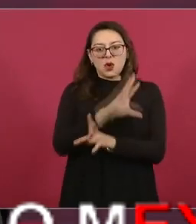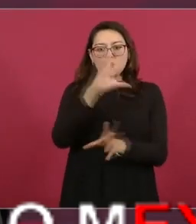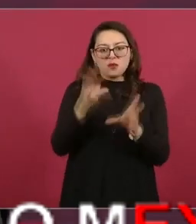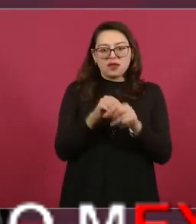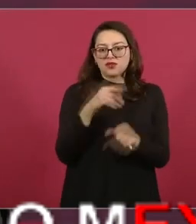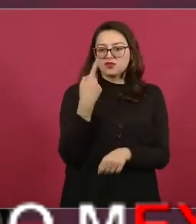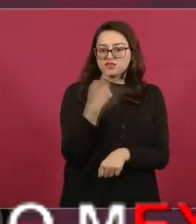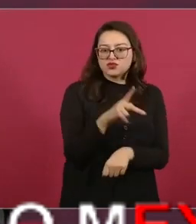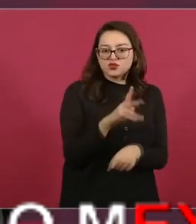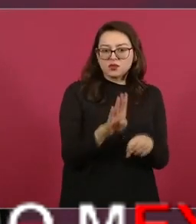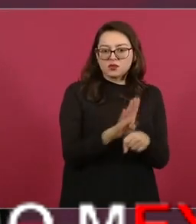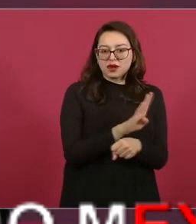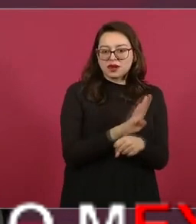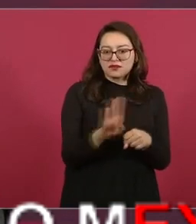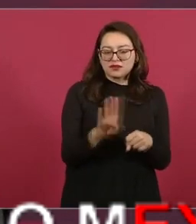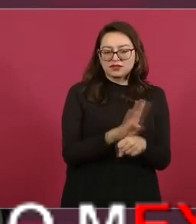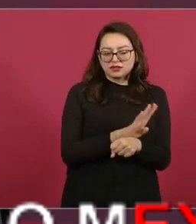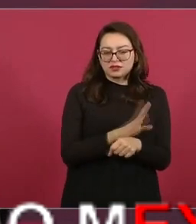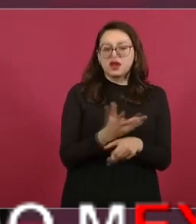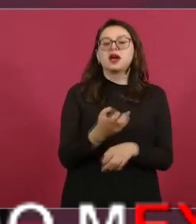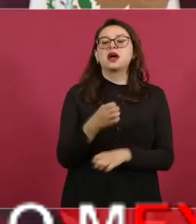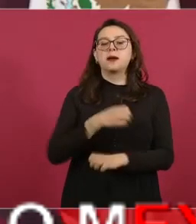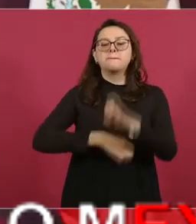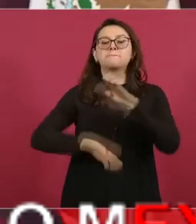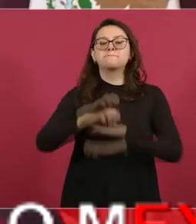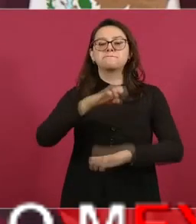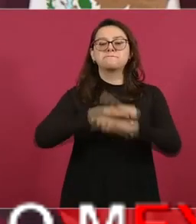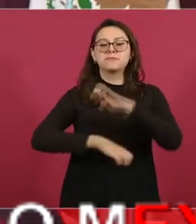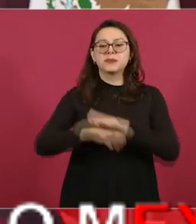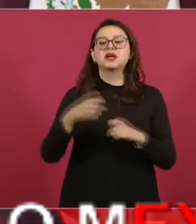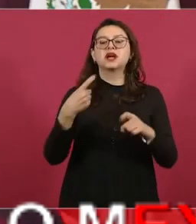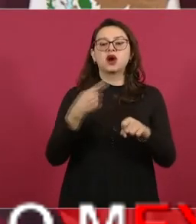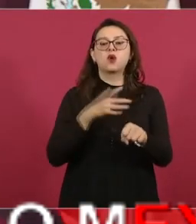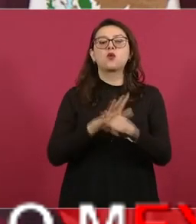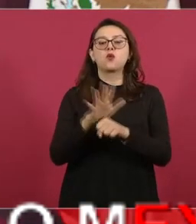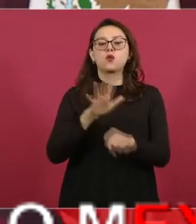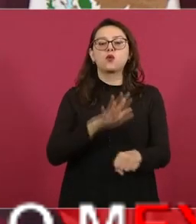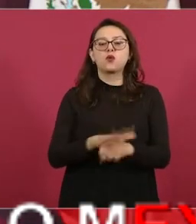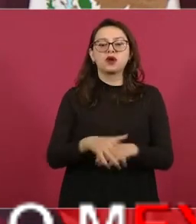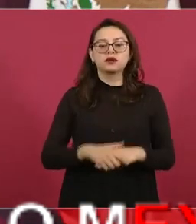¿sí saben qué empresa es? la peninsular